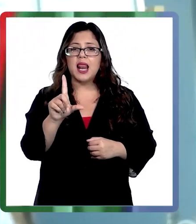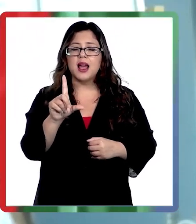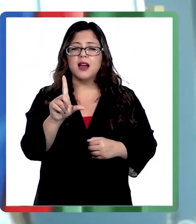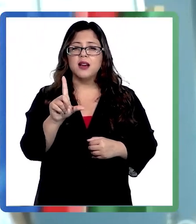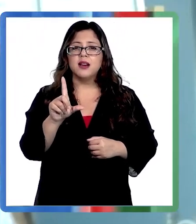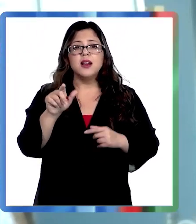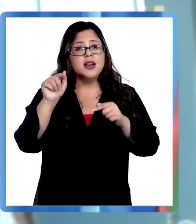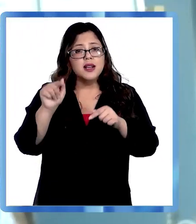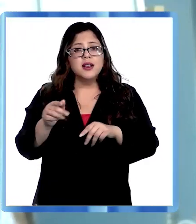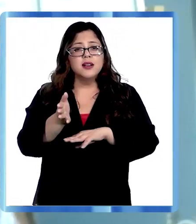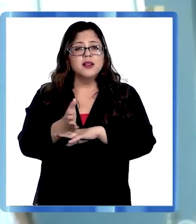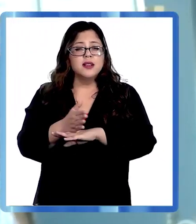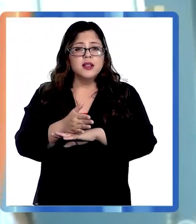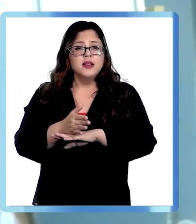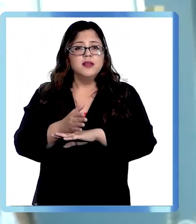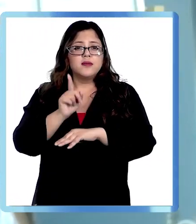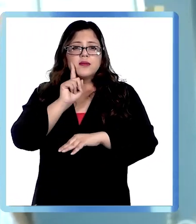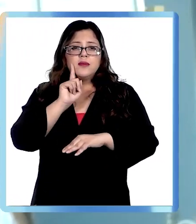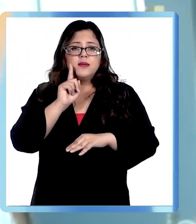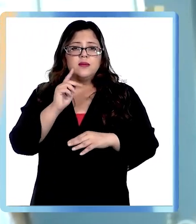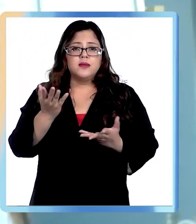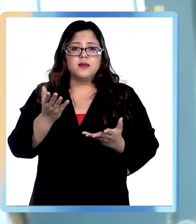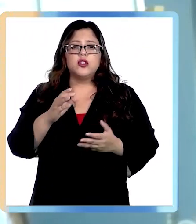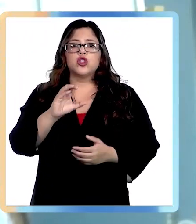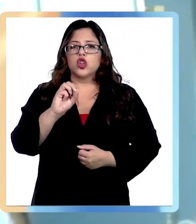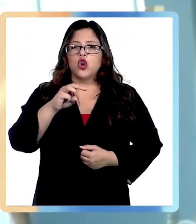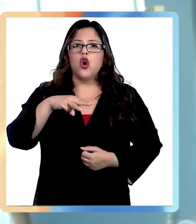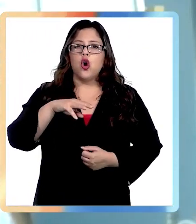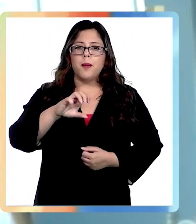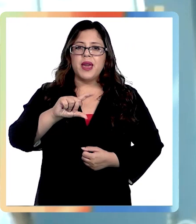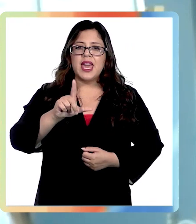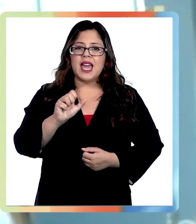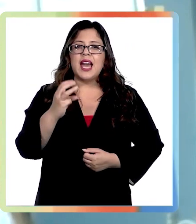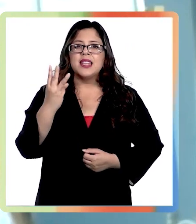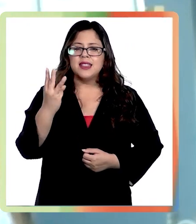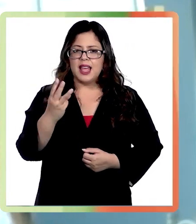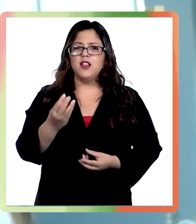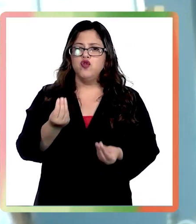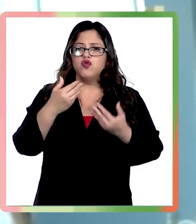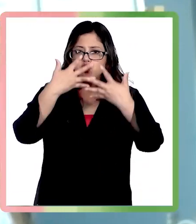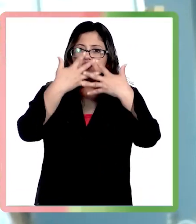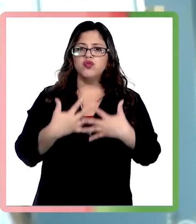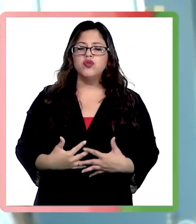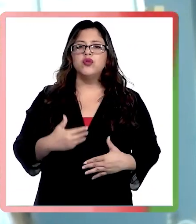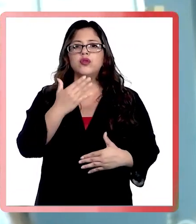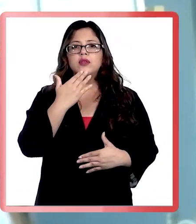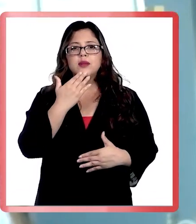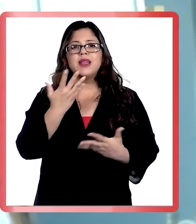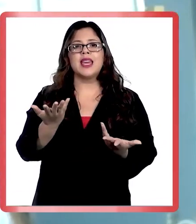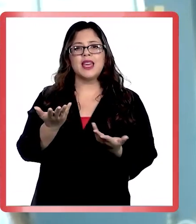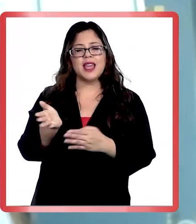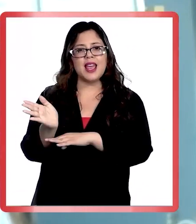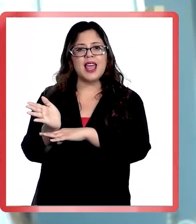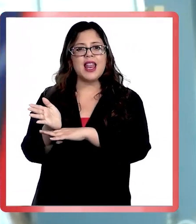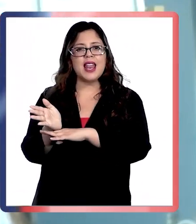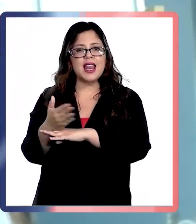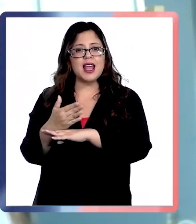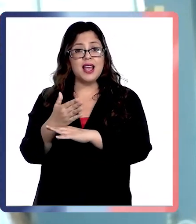en filete, es un pescado que tiene una alta cantidad de omega 3, y hasta el minuto tiene una pesca también más natural, entonces